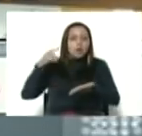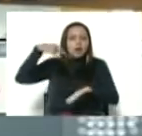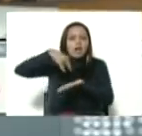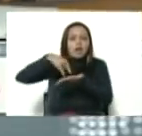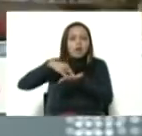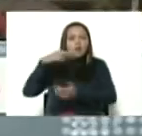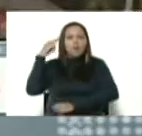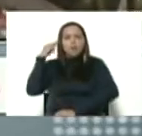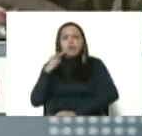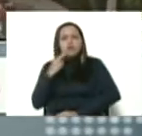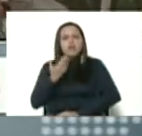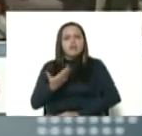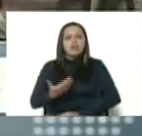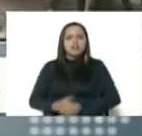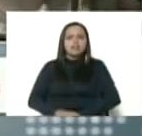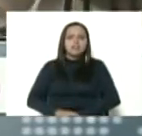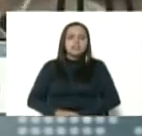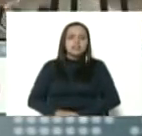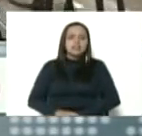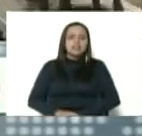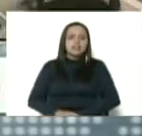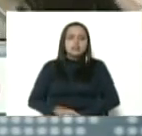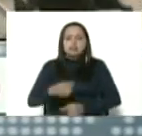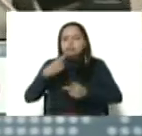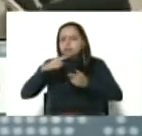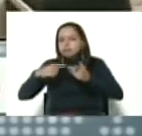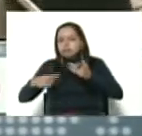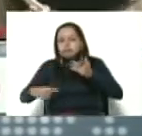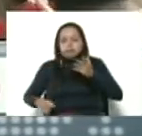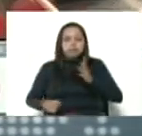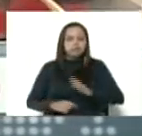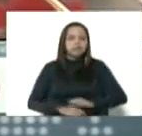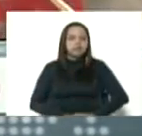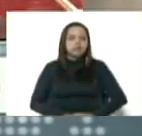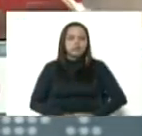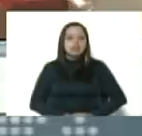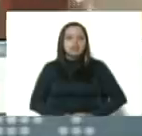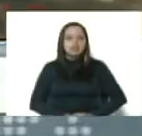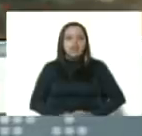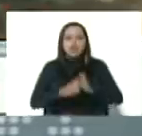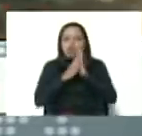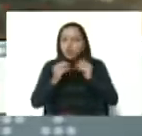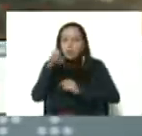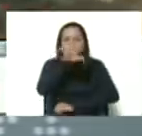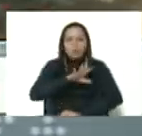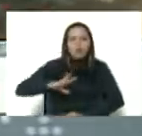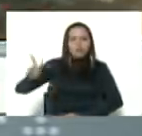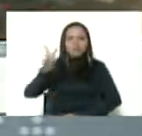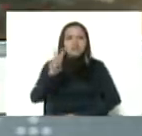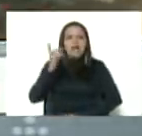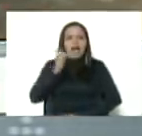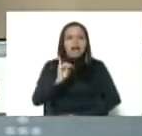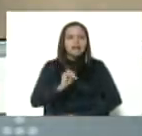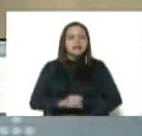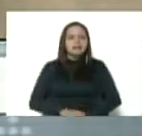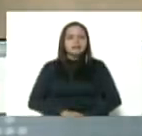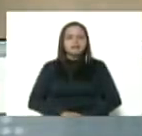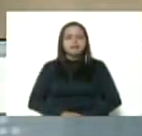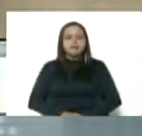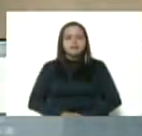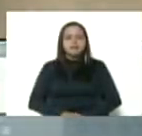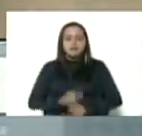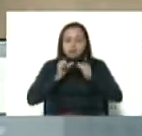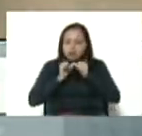Bolívar, en Anzuategui, en Miranda. Se corrobora en todo el país. Estamos en batalla permanente.